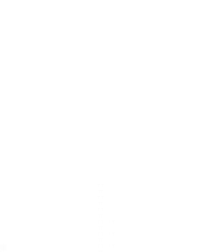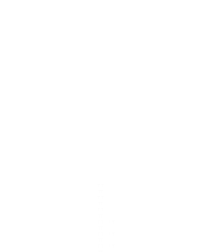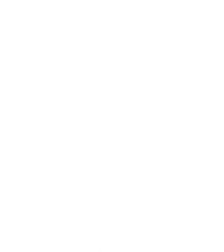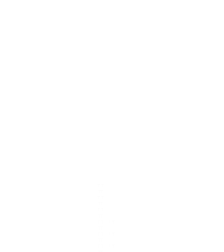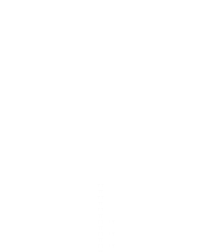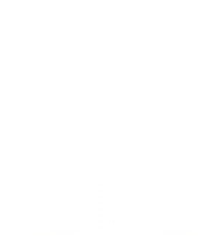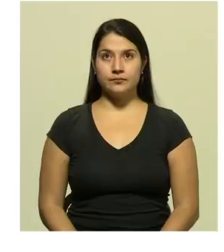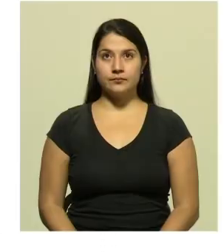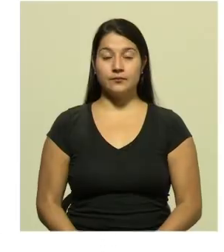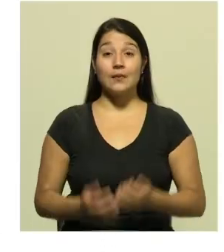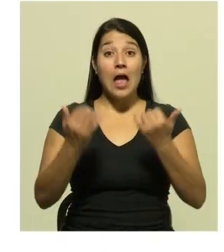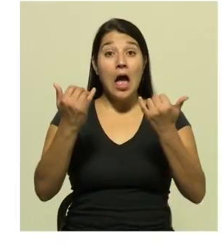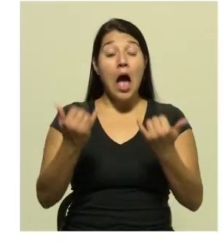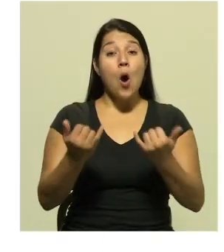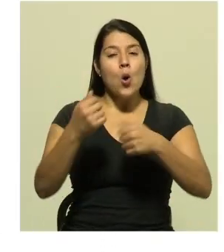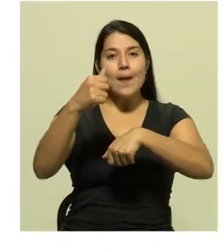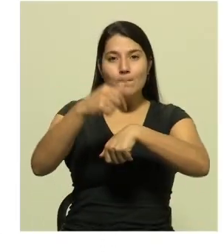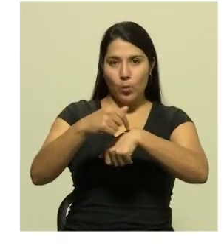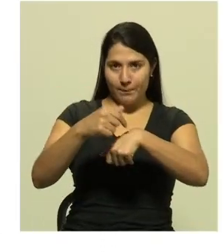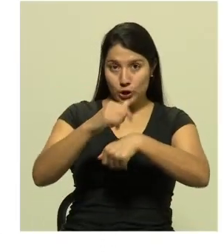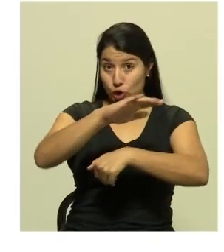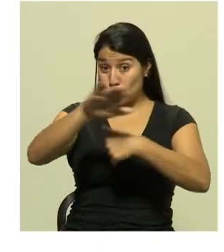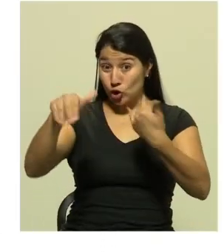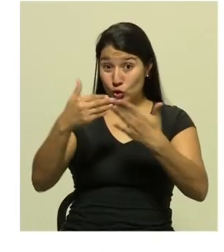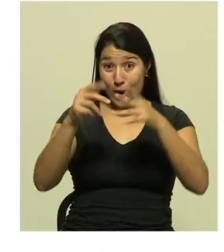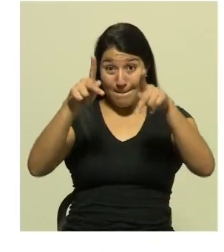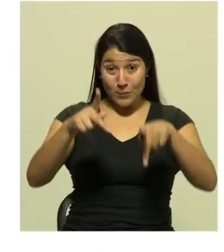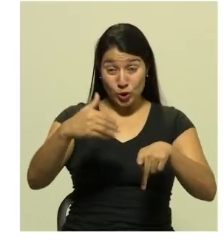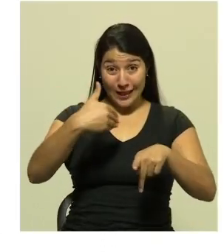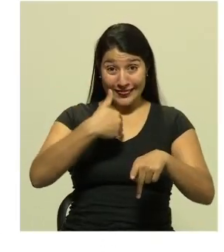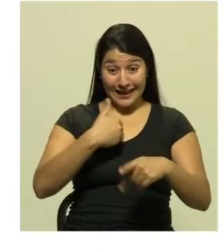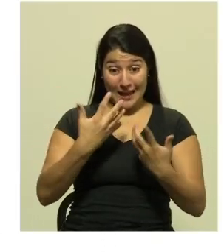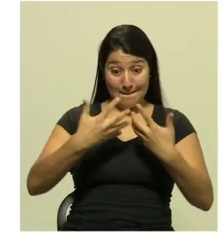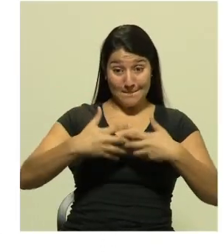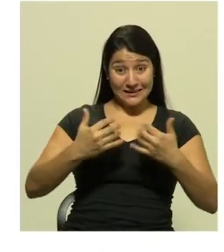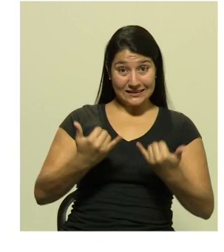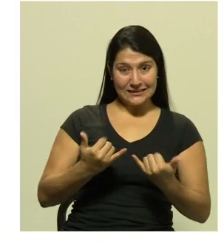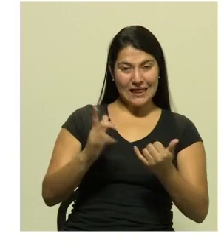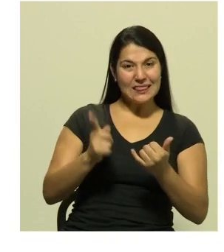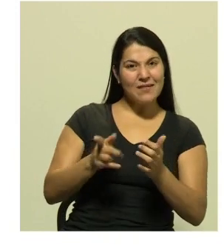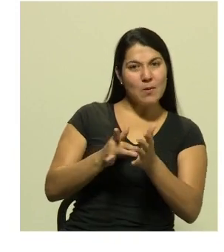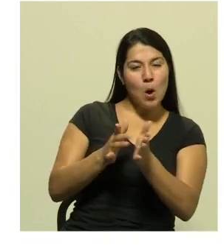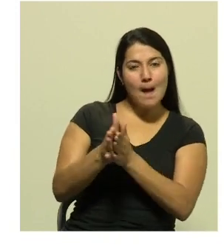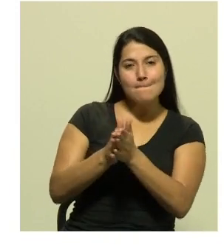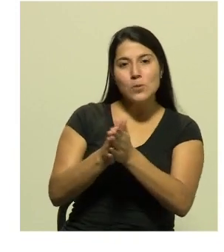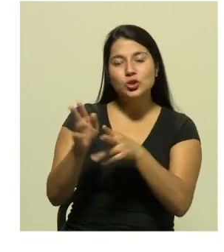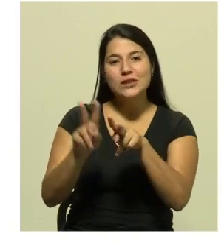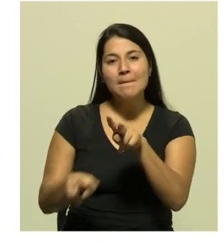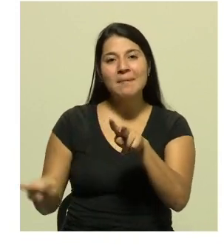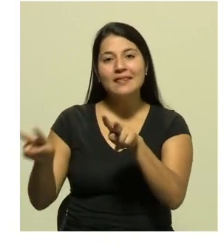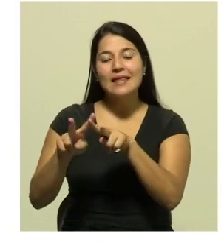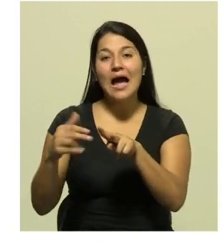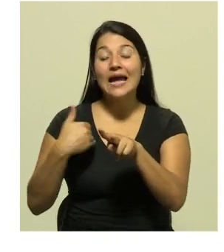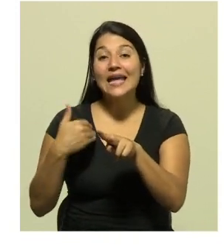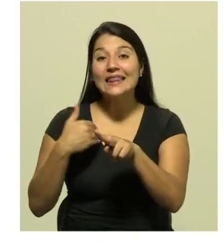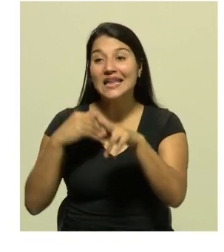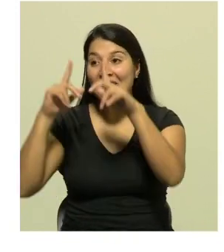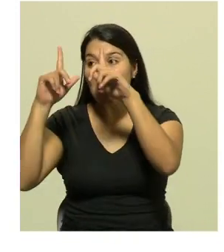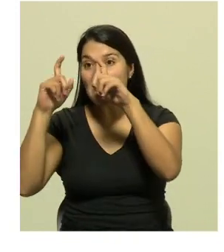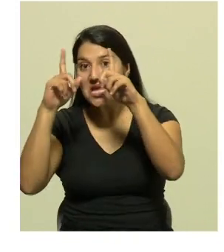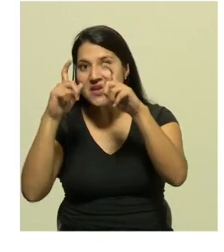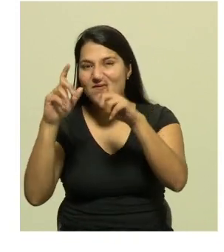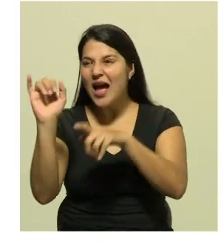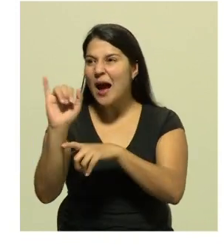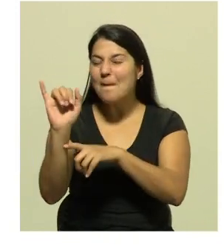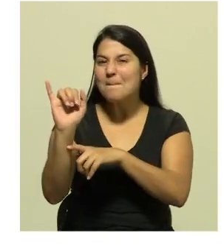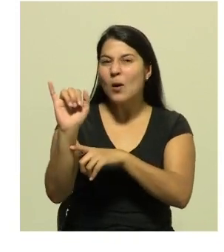El momento que todos los que tenemos un negocio aprovechemos las ventajas de Instagram como herramienta para mercadear nuestros